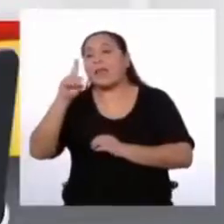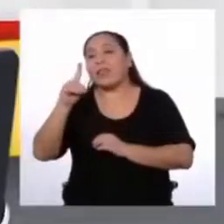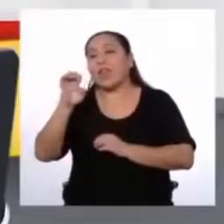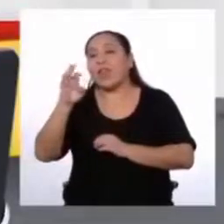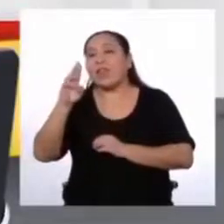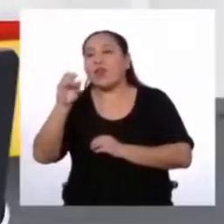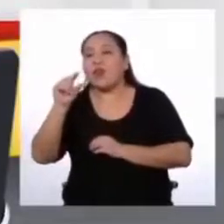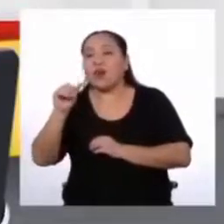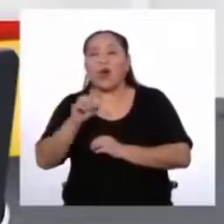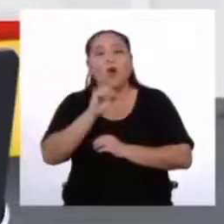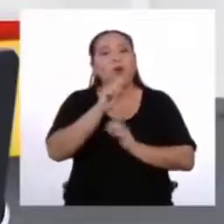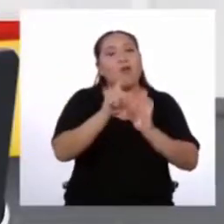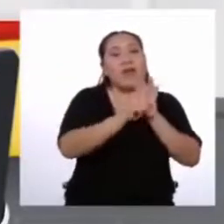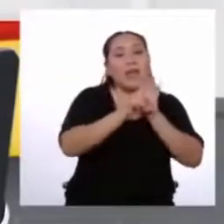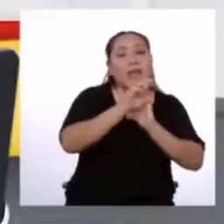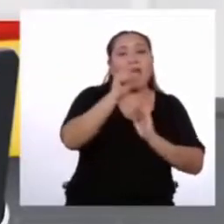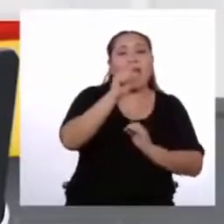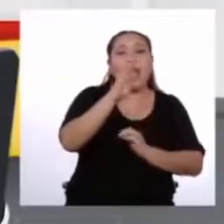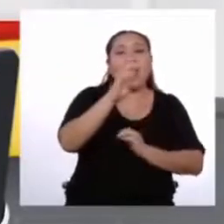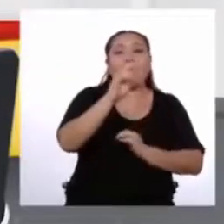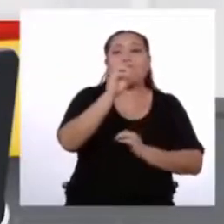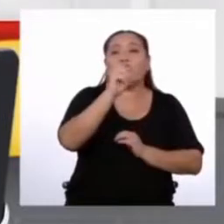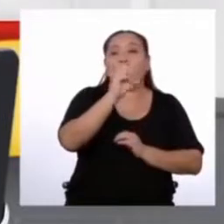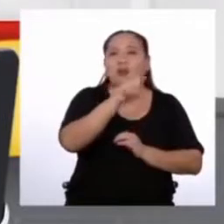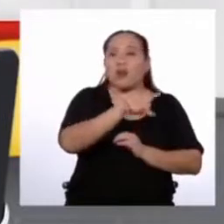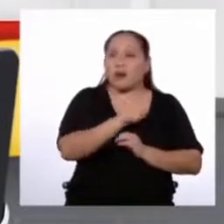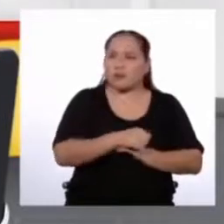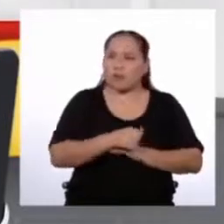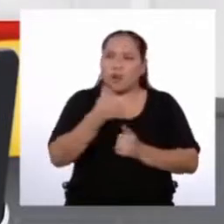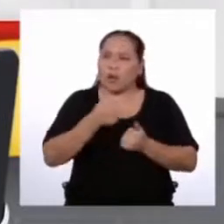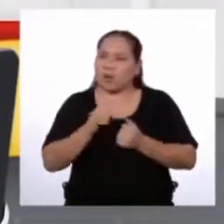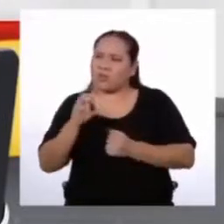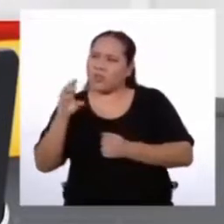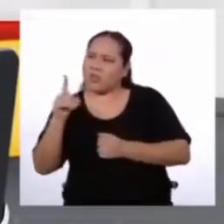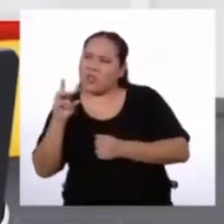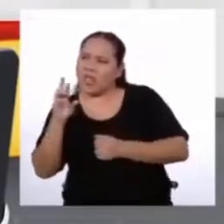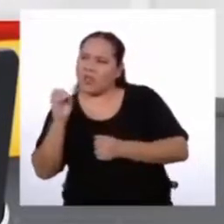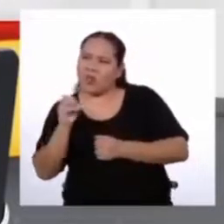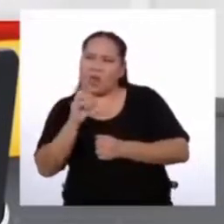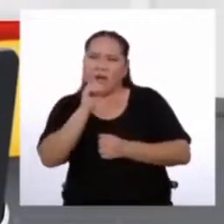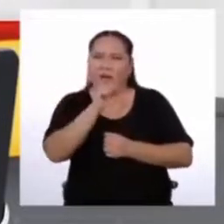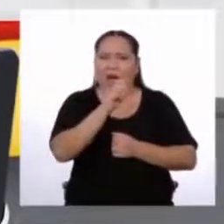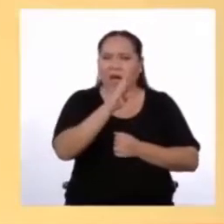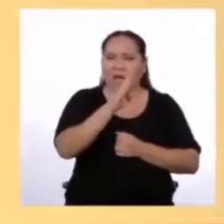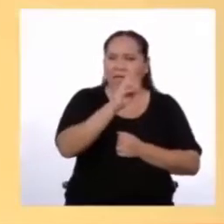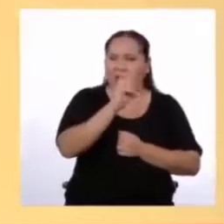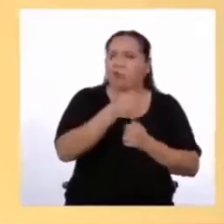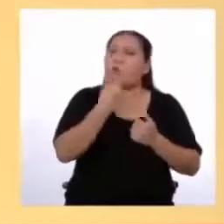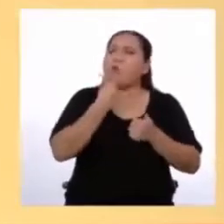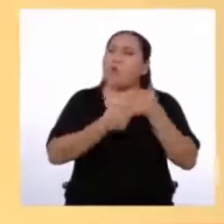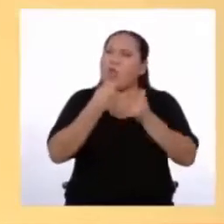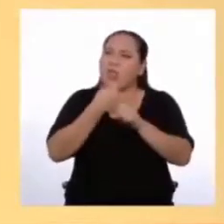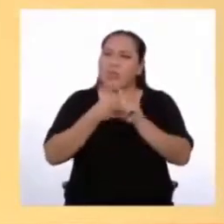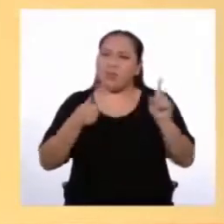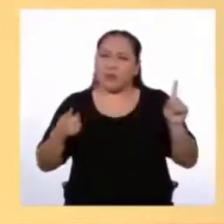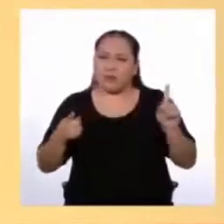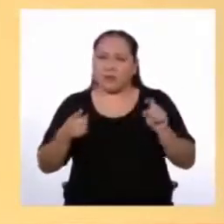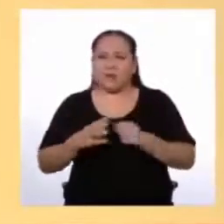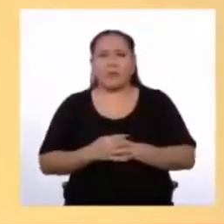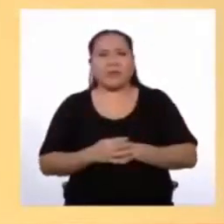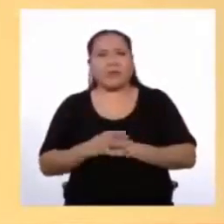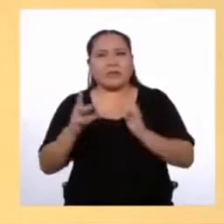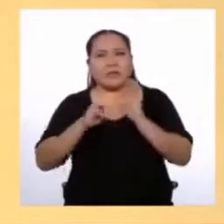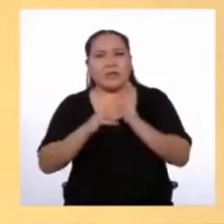Y dígame, ¿cuál es la diferencia entre derogar y abrogar? Derogar